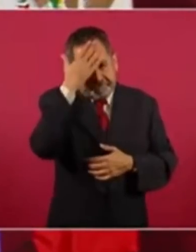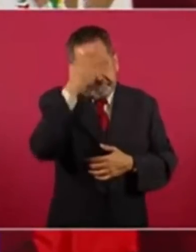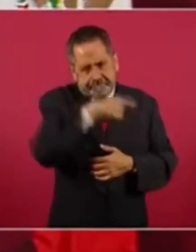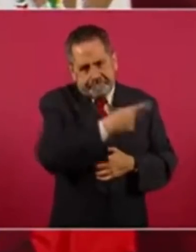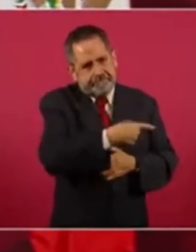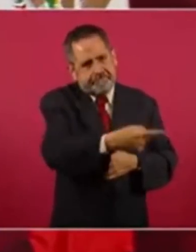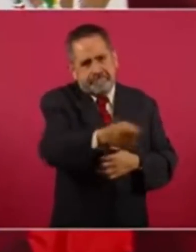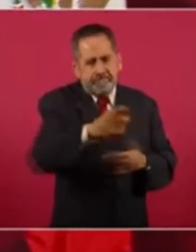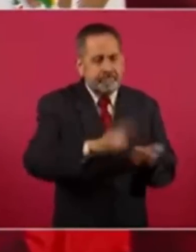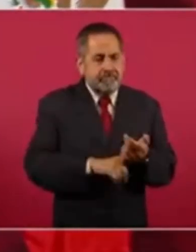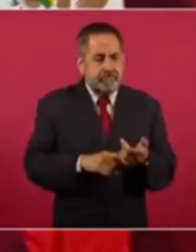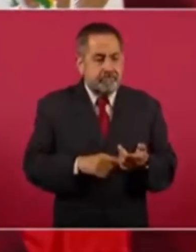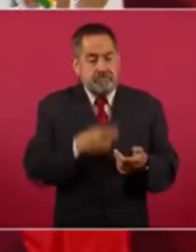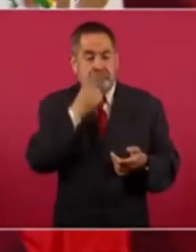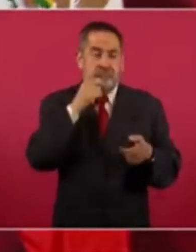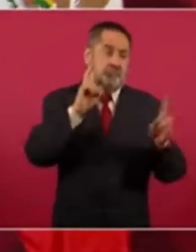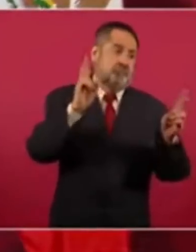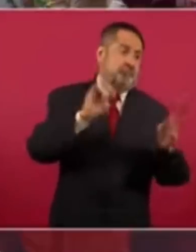Tenían que ser